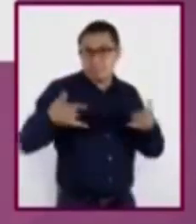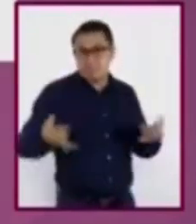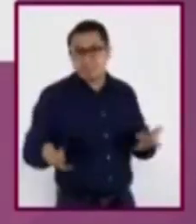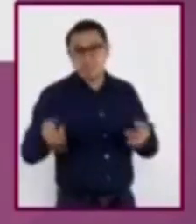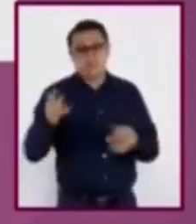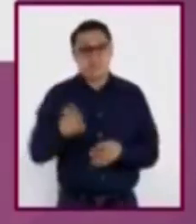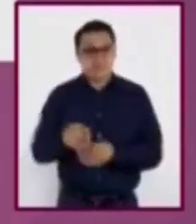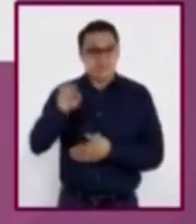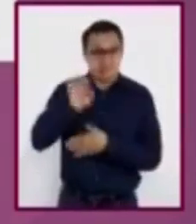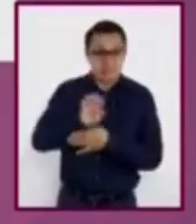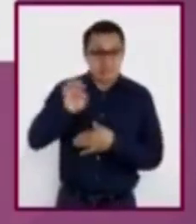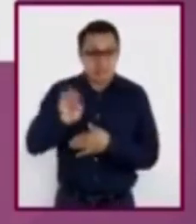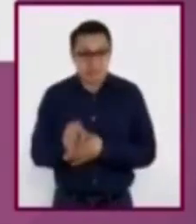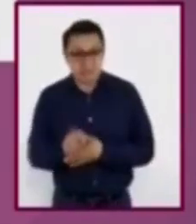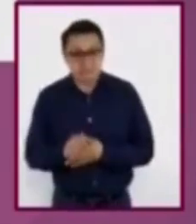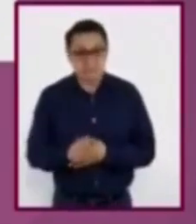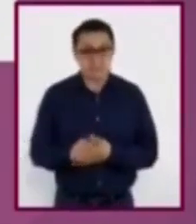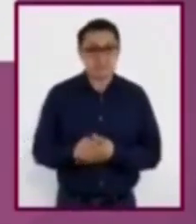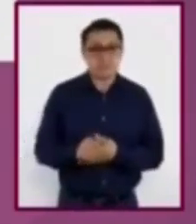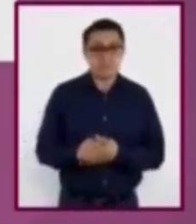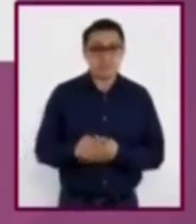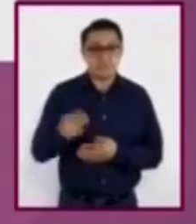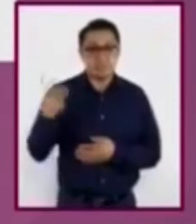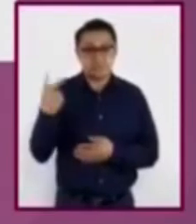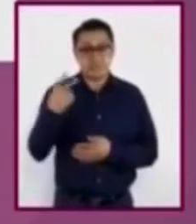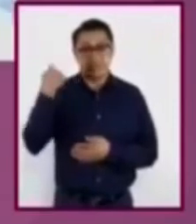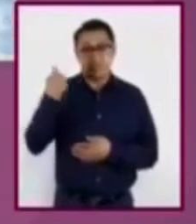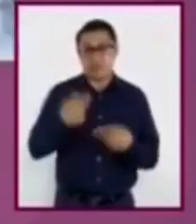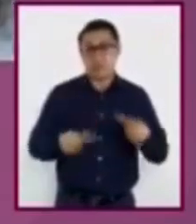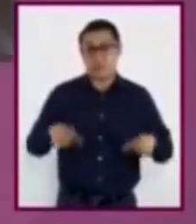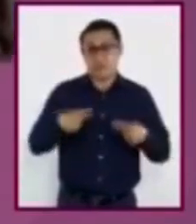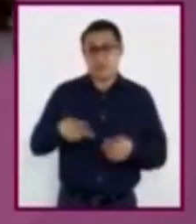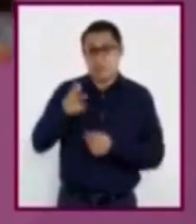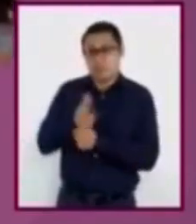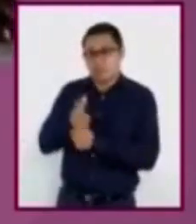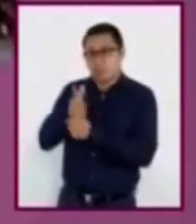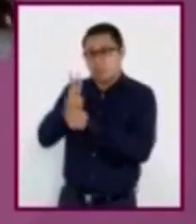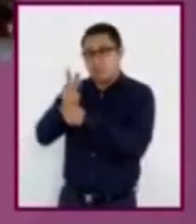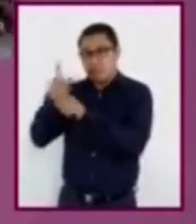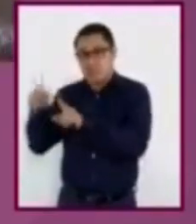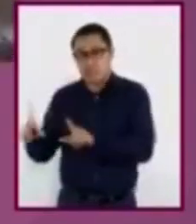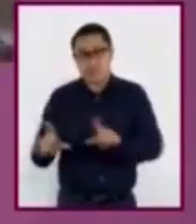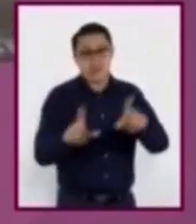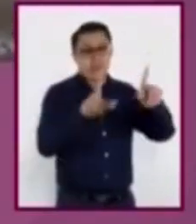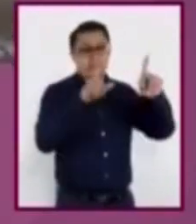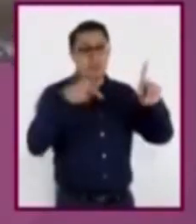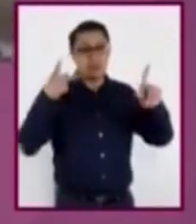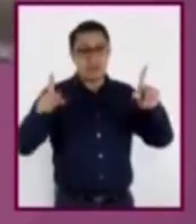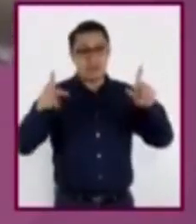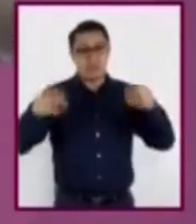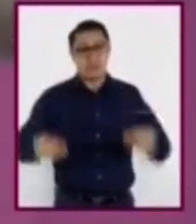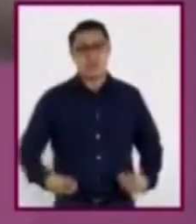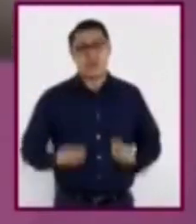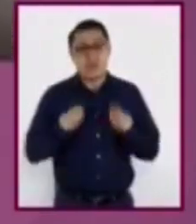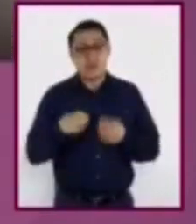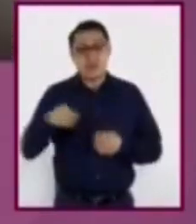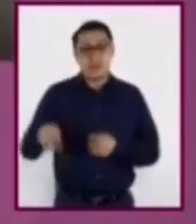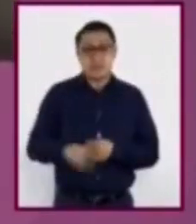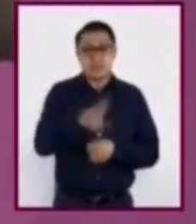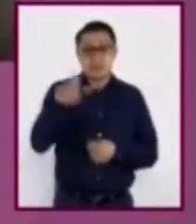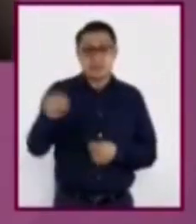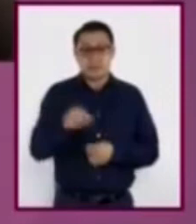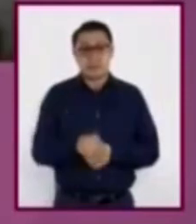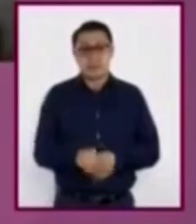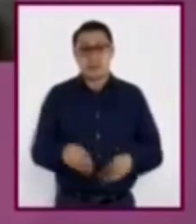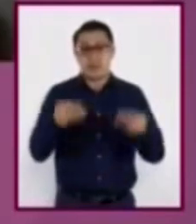Adam Elick e Irfan Asharaf crearon un documental para presentar el caso de Malala. Posteriormente,